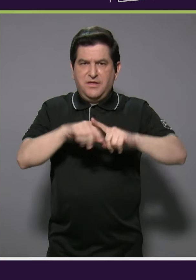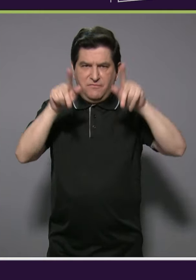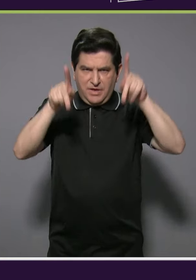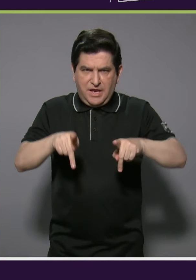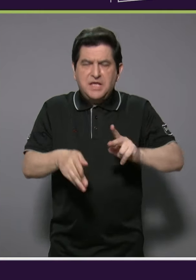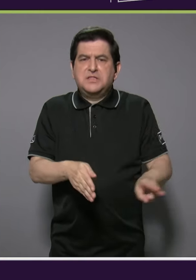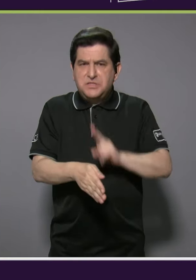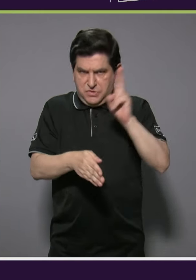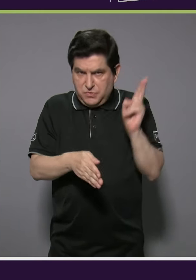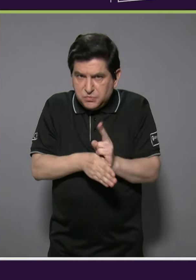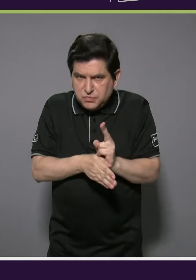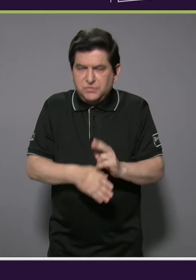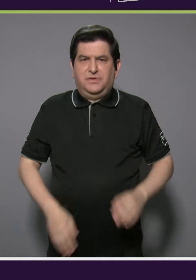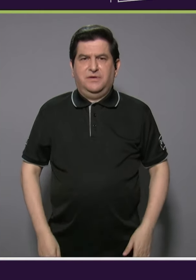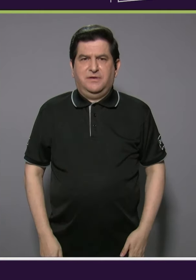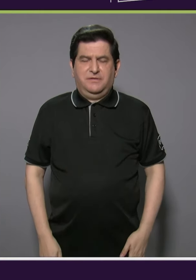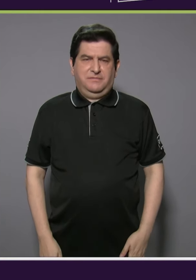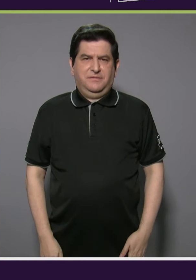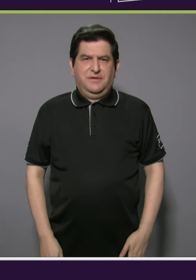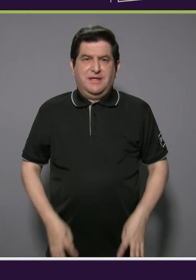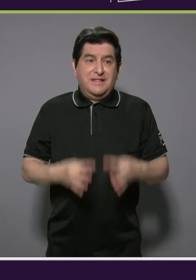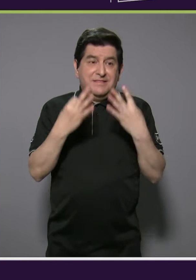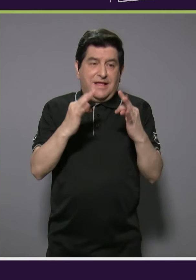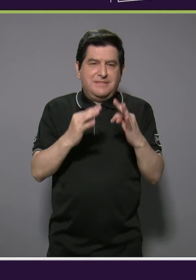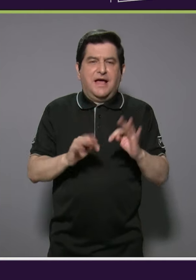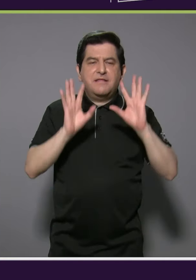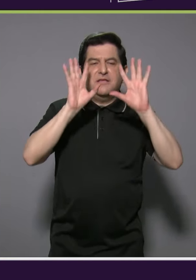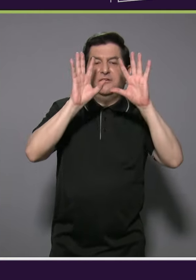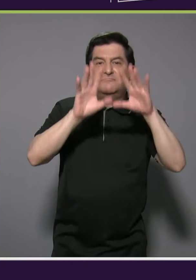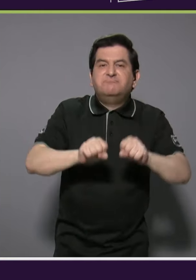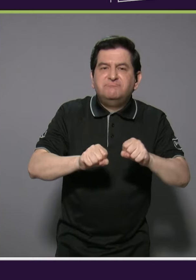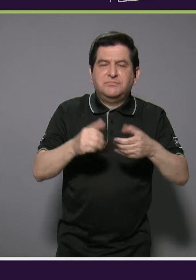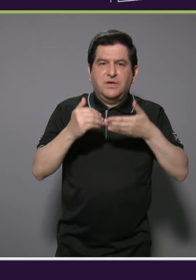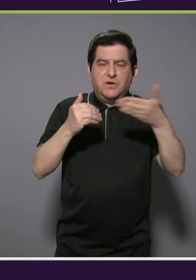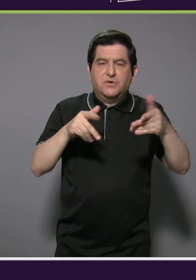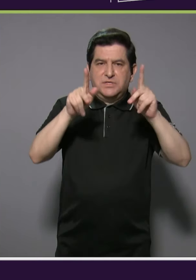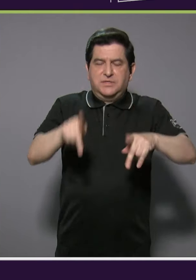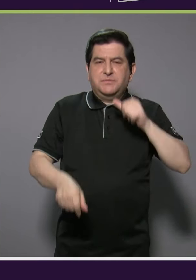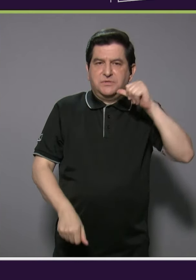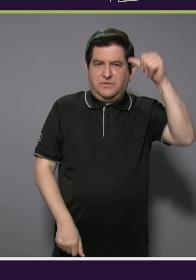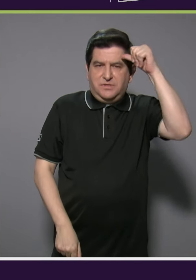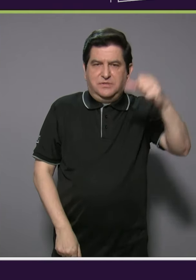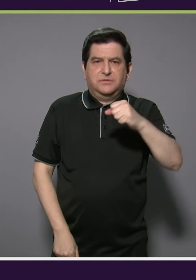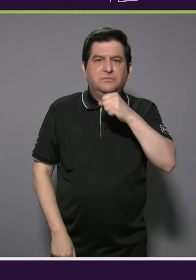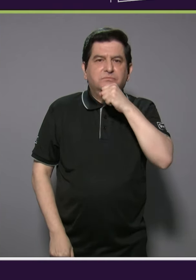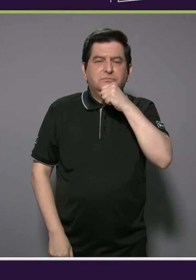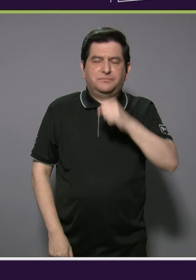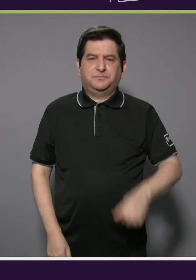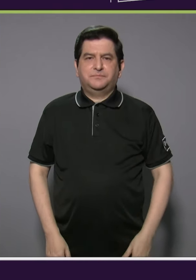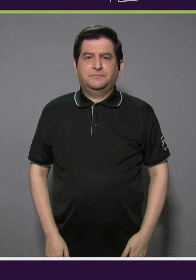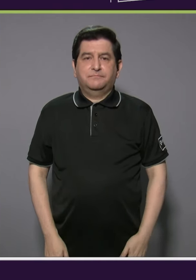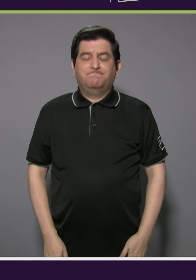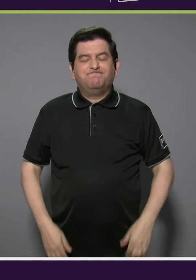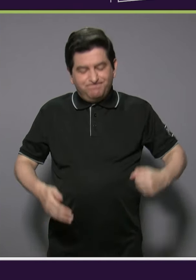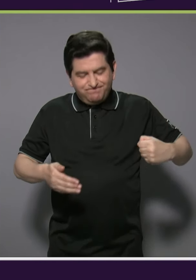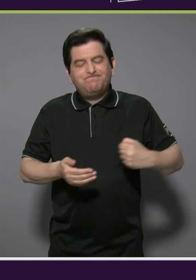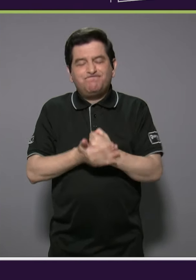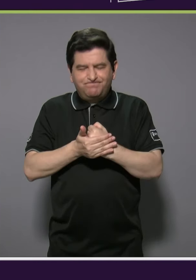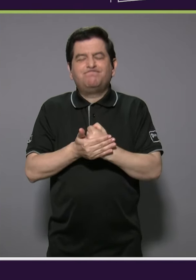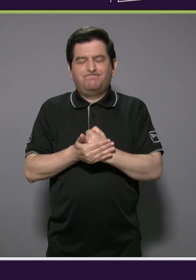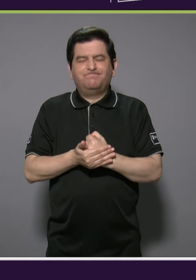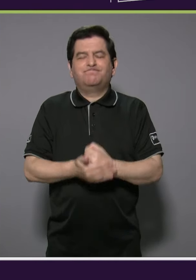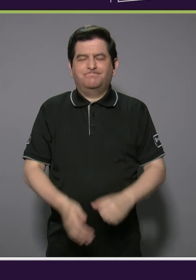comúnmente para apropiarse de los bienes de personas adultas mayores? Así es, desafortunadamente